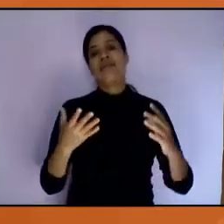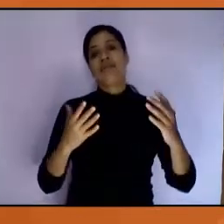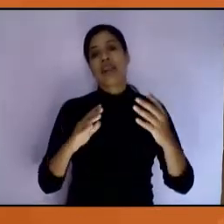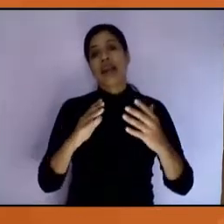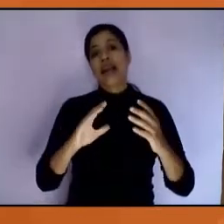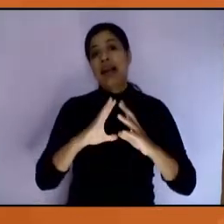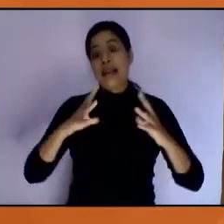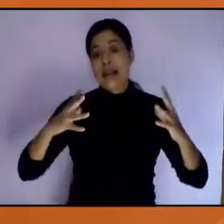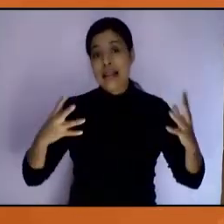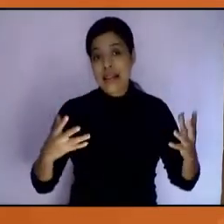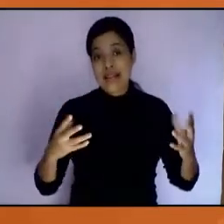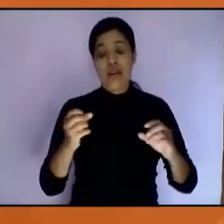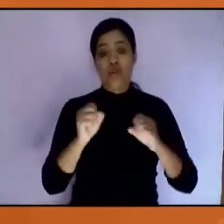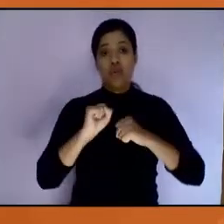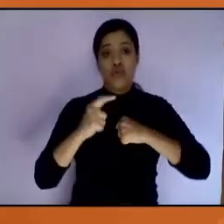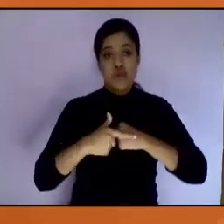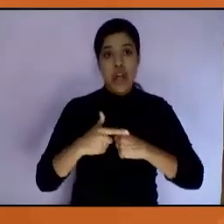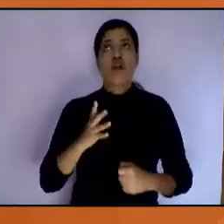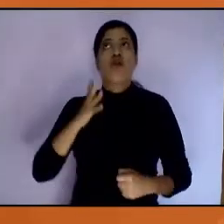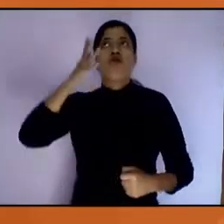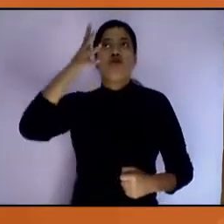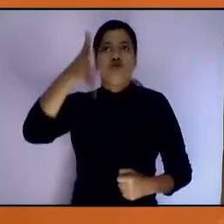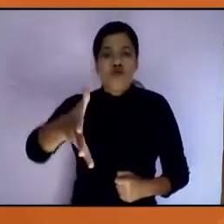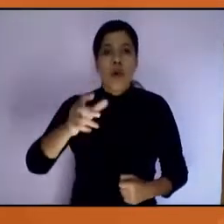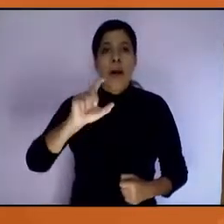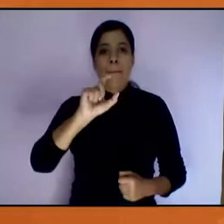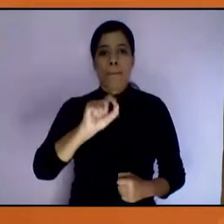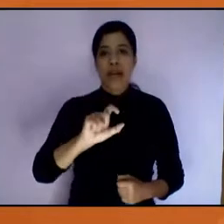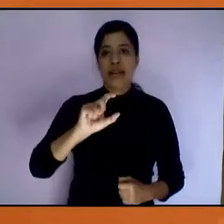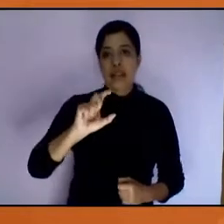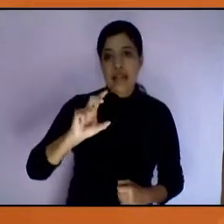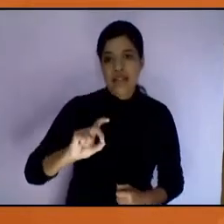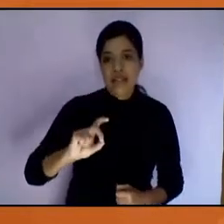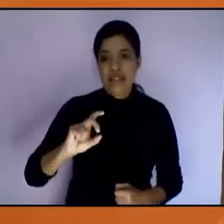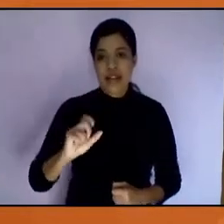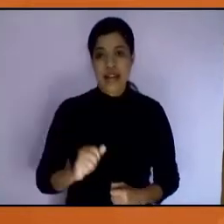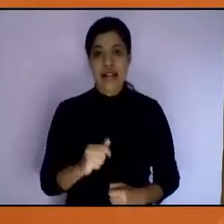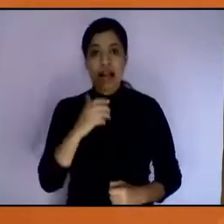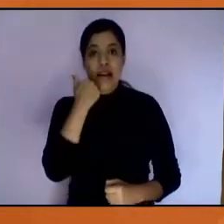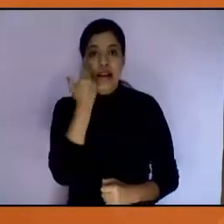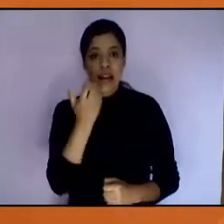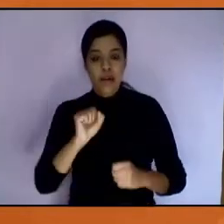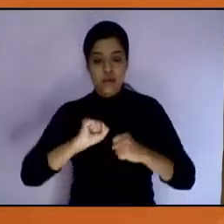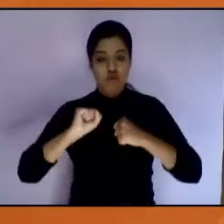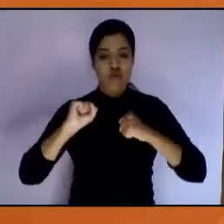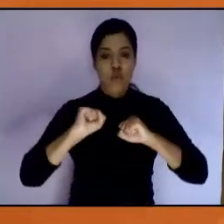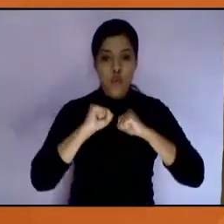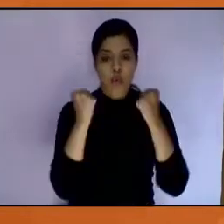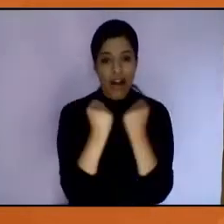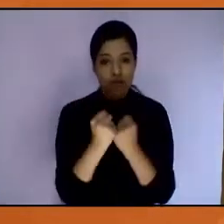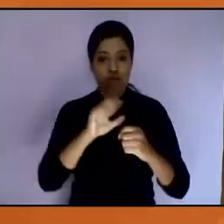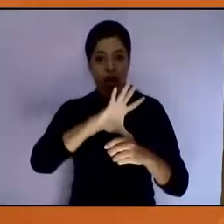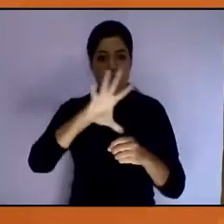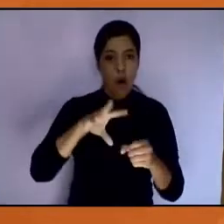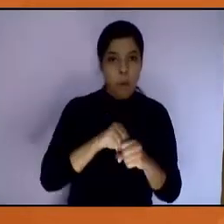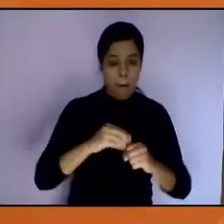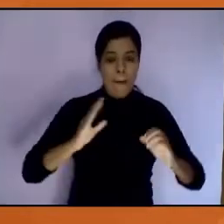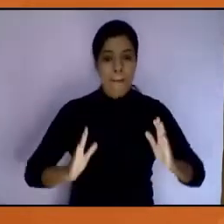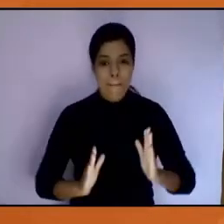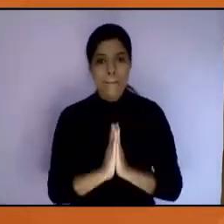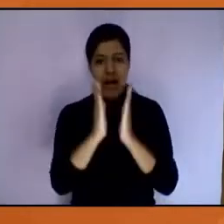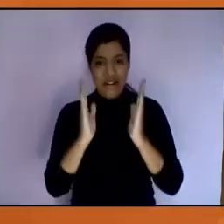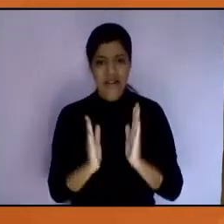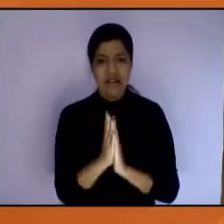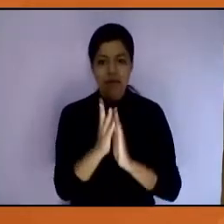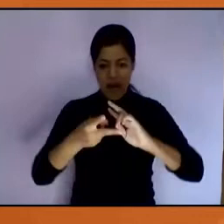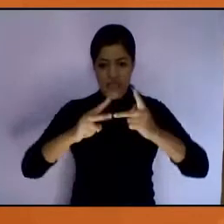aspiración del 2030 es que Nuevo León esté integrado por una sociedad que sea incluyente, compasiva y participativa, en la que todas las